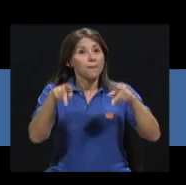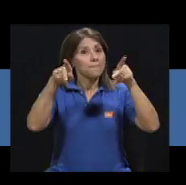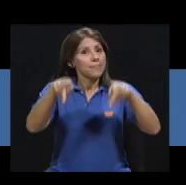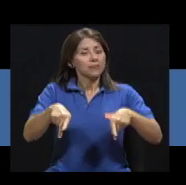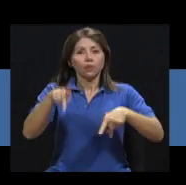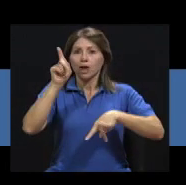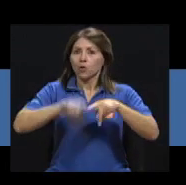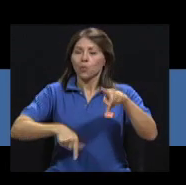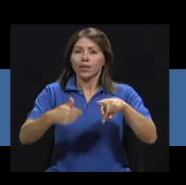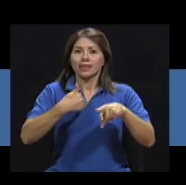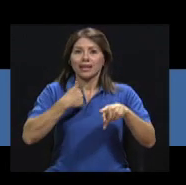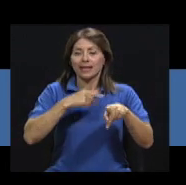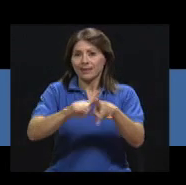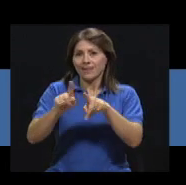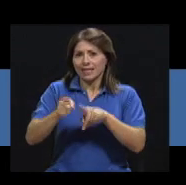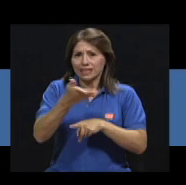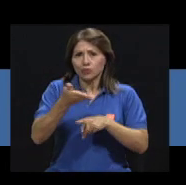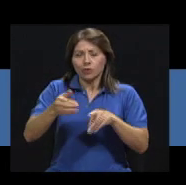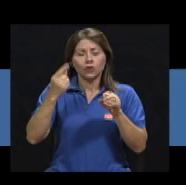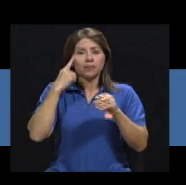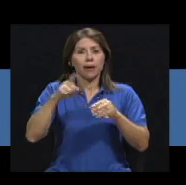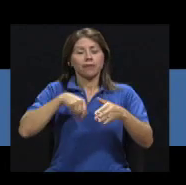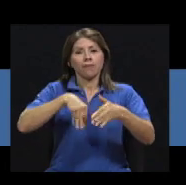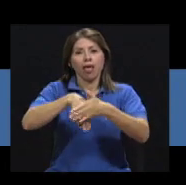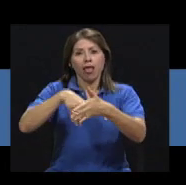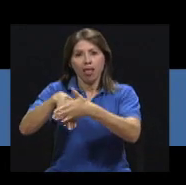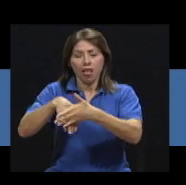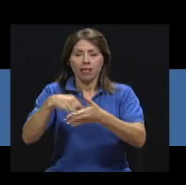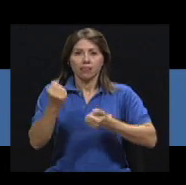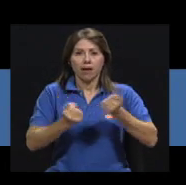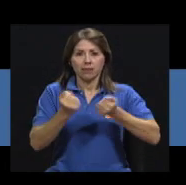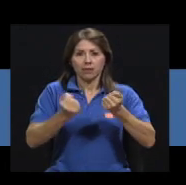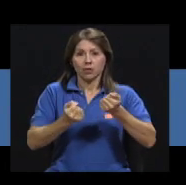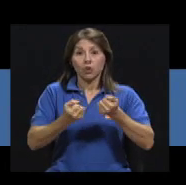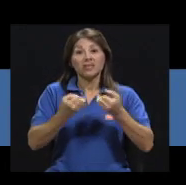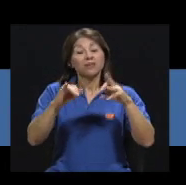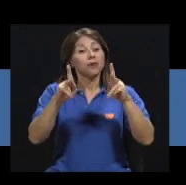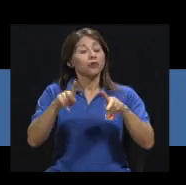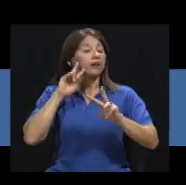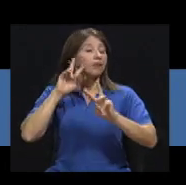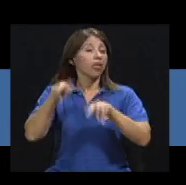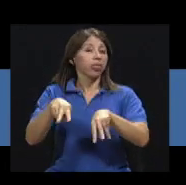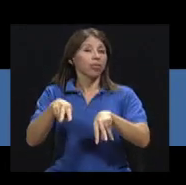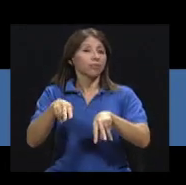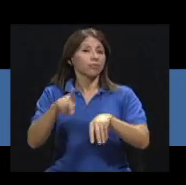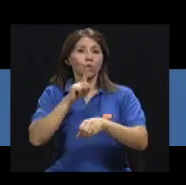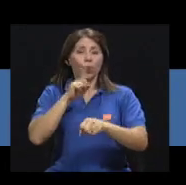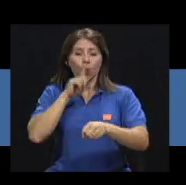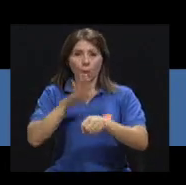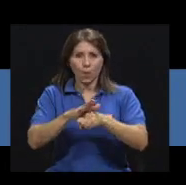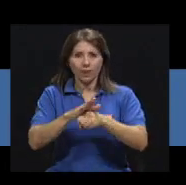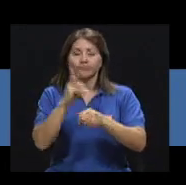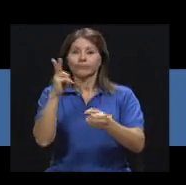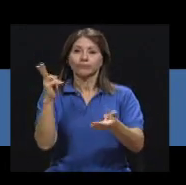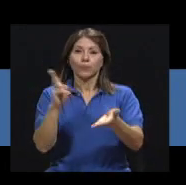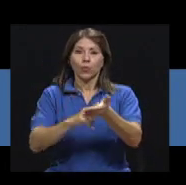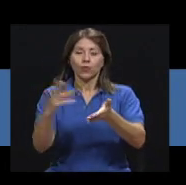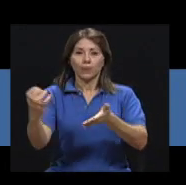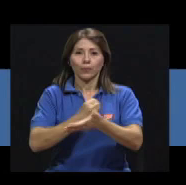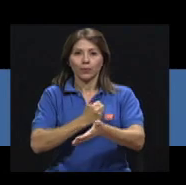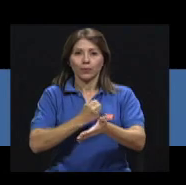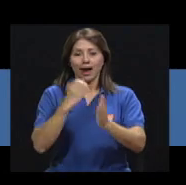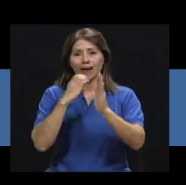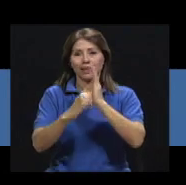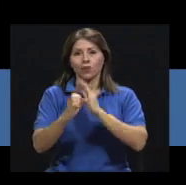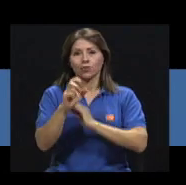prohíbe portar elementos que puedan obstaculizar o afectar el tránsito. La multa por el incumplimiento de lo establecido